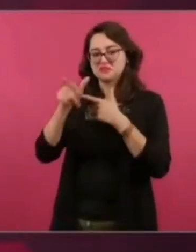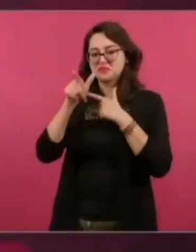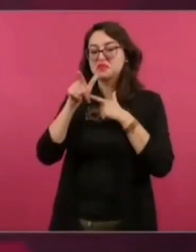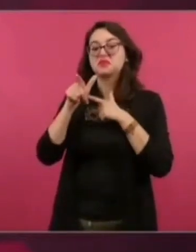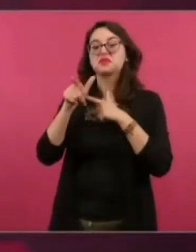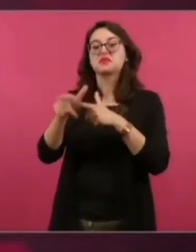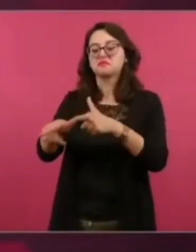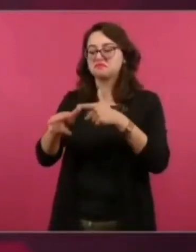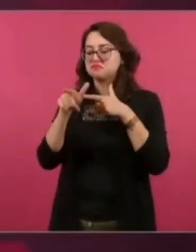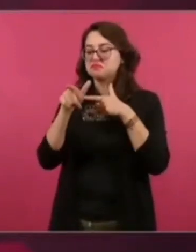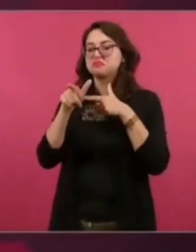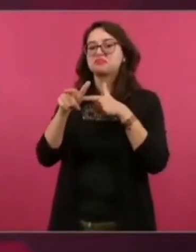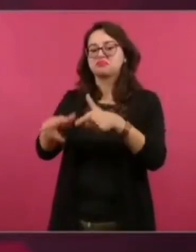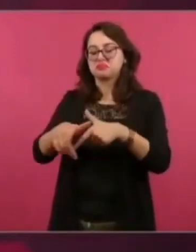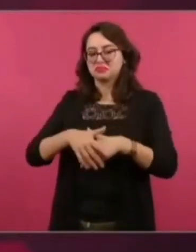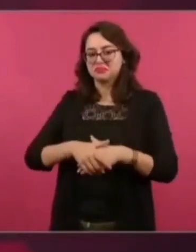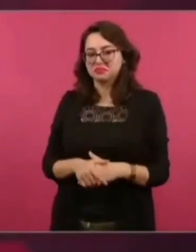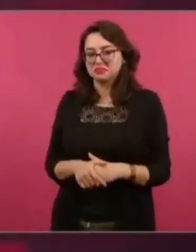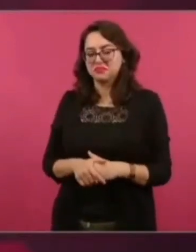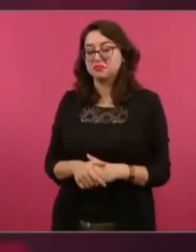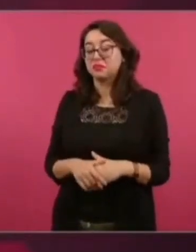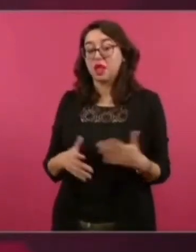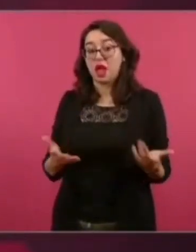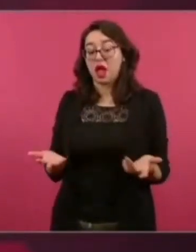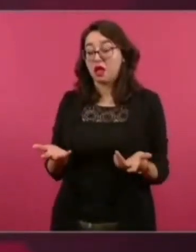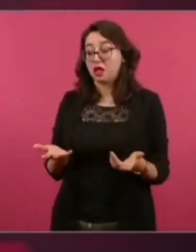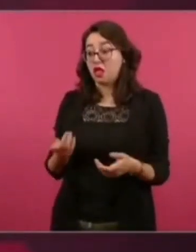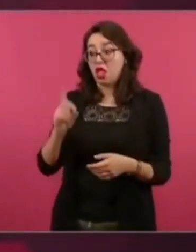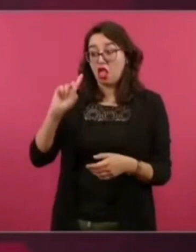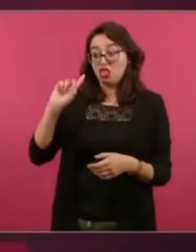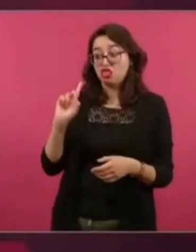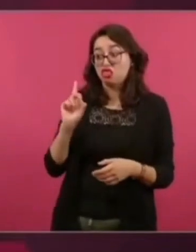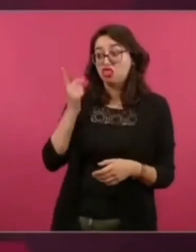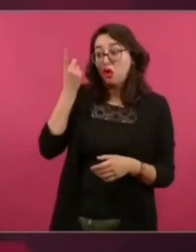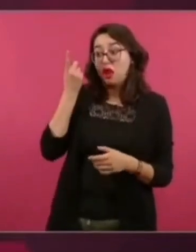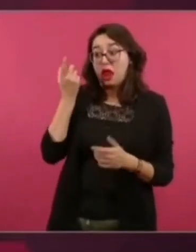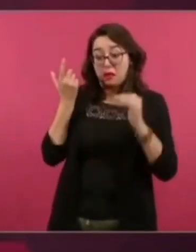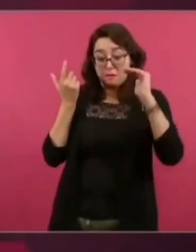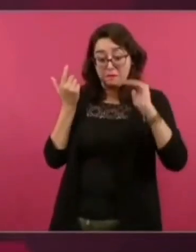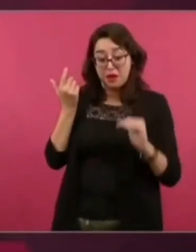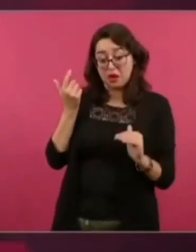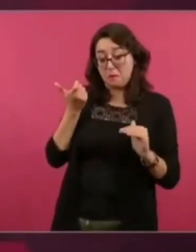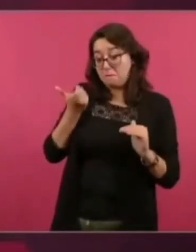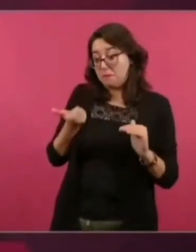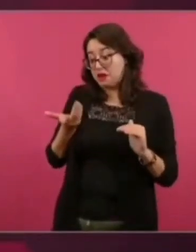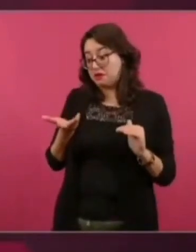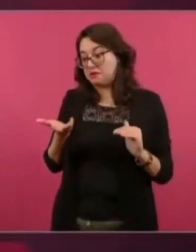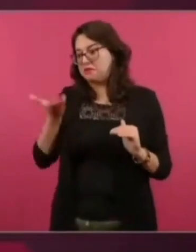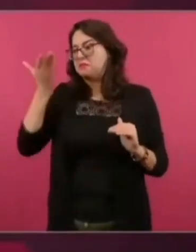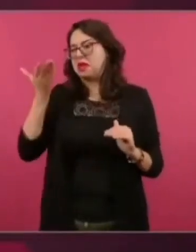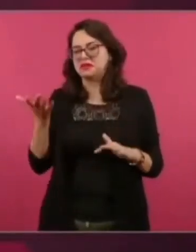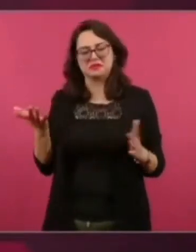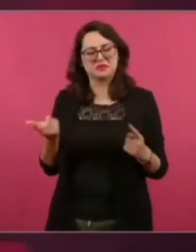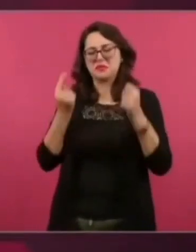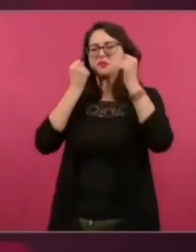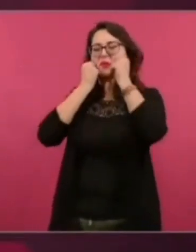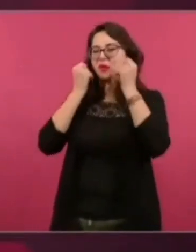Y no nos importa que el peso esté fuerte. Al contrario, nos da mucho orgullo.